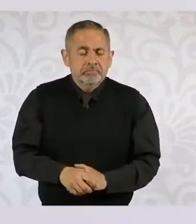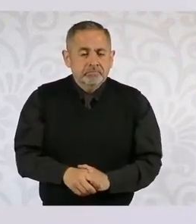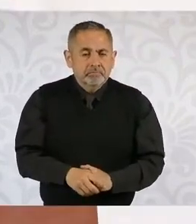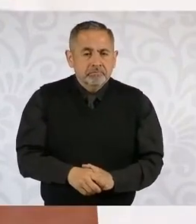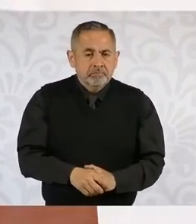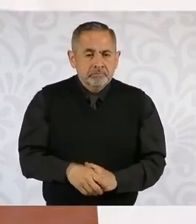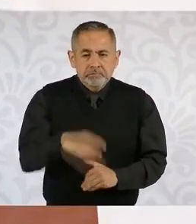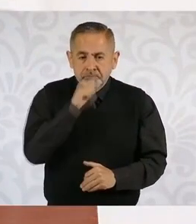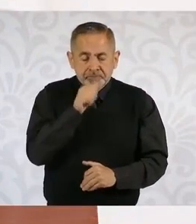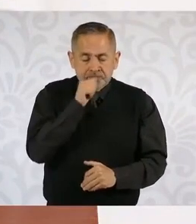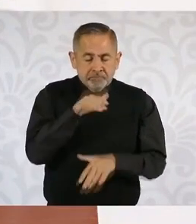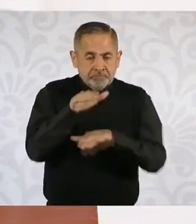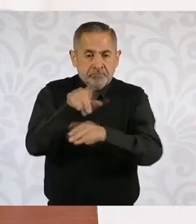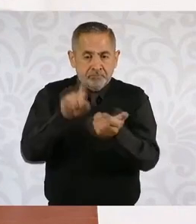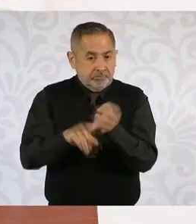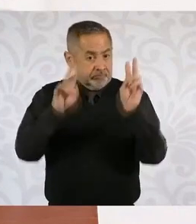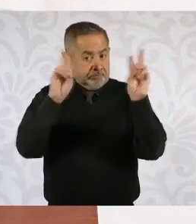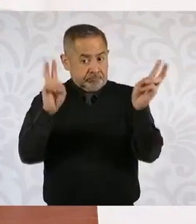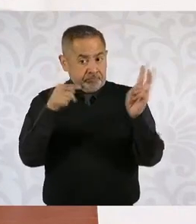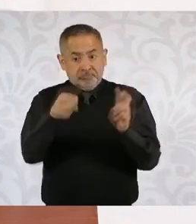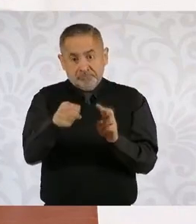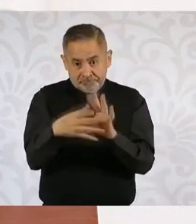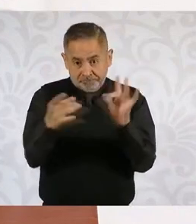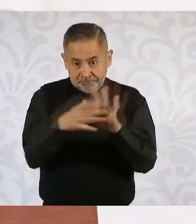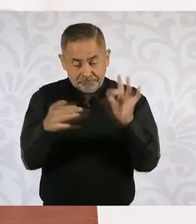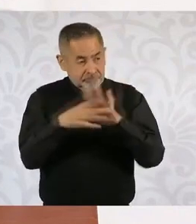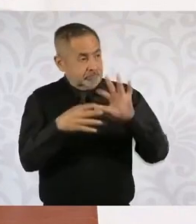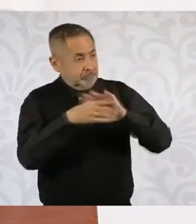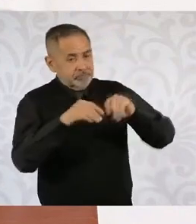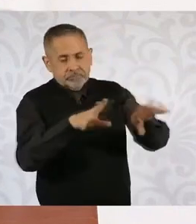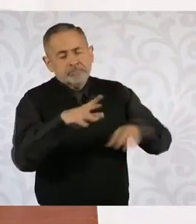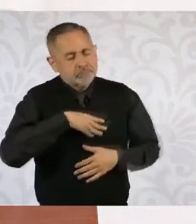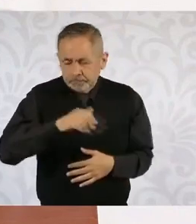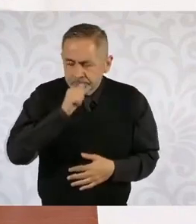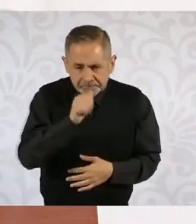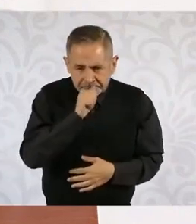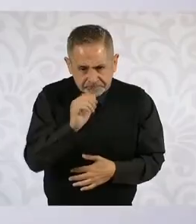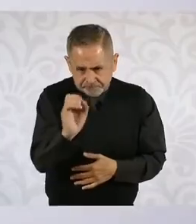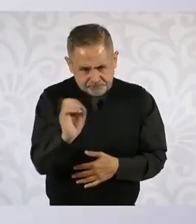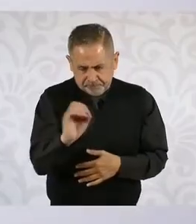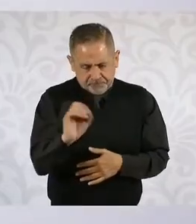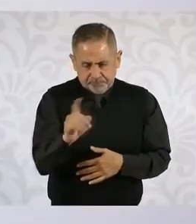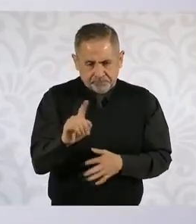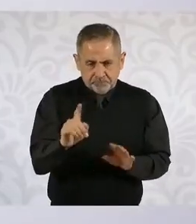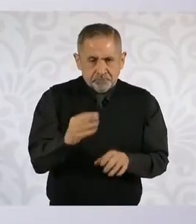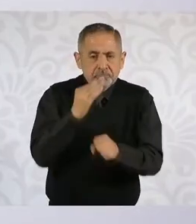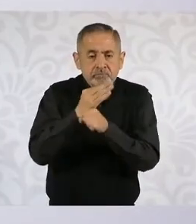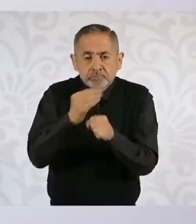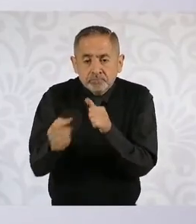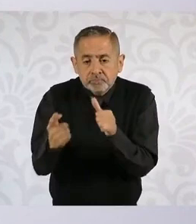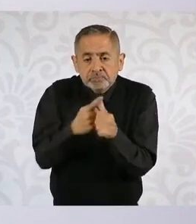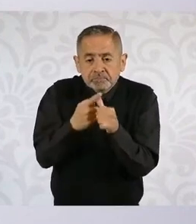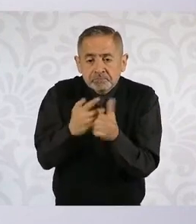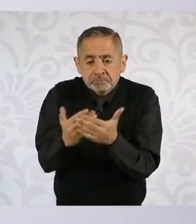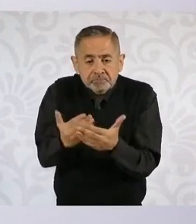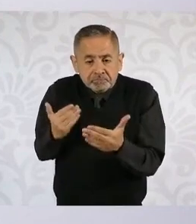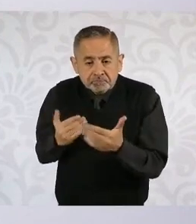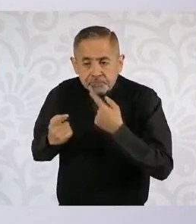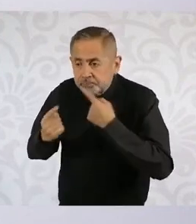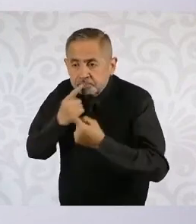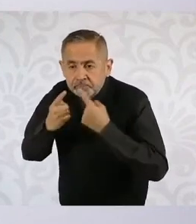todavía no vamos a tratar el tema del agua, estamos viendo los compromisos